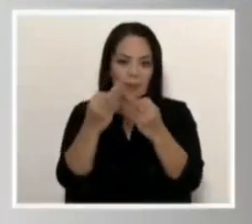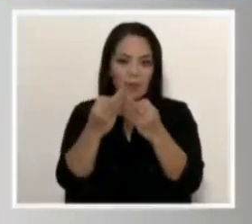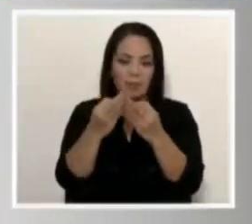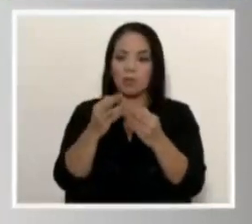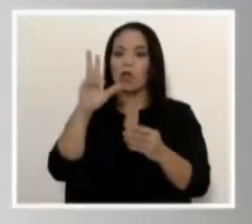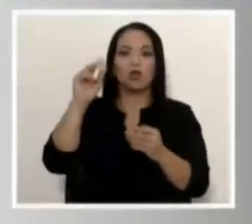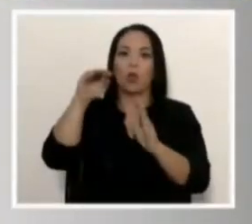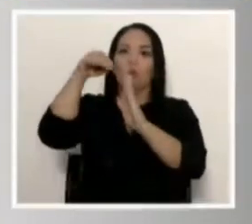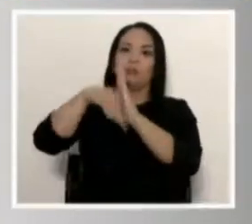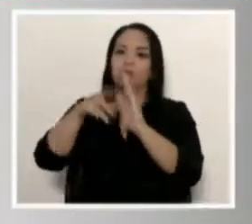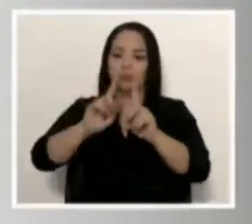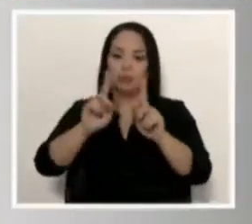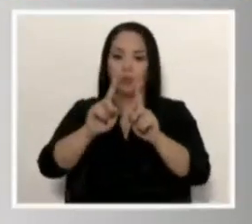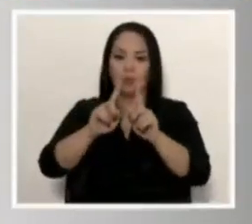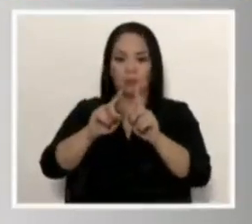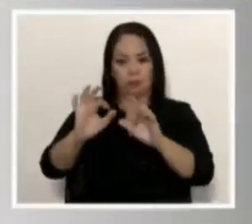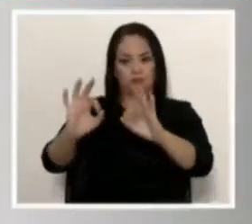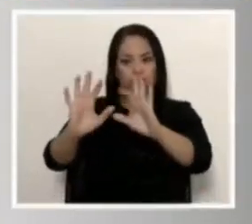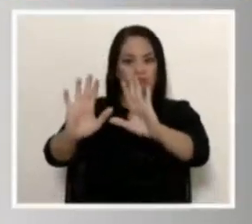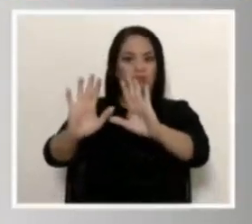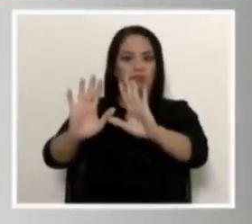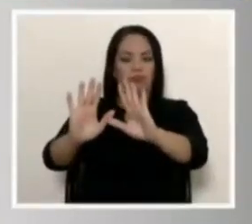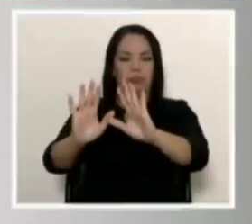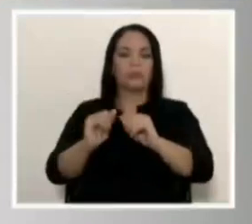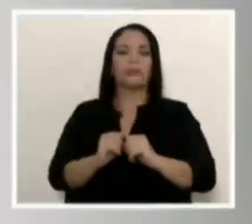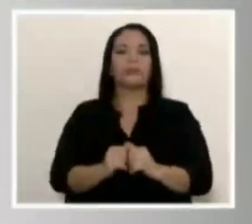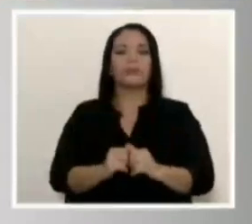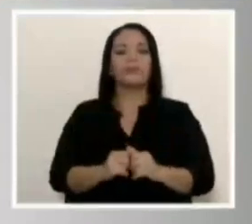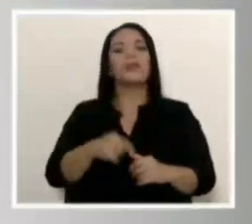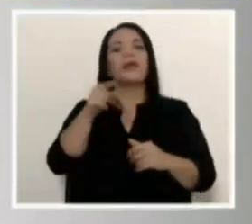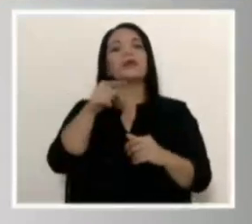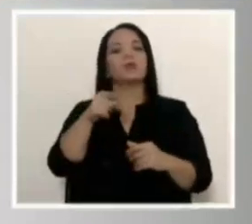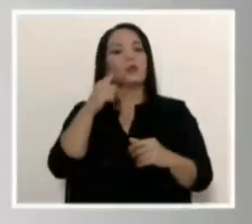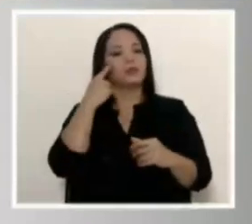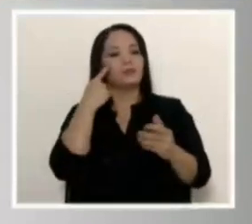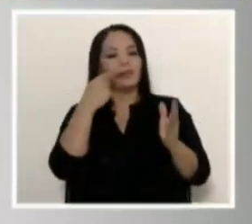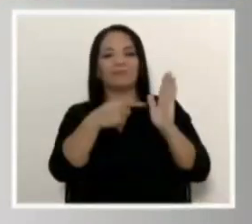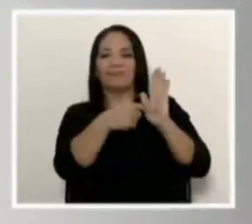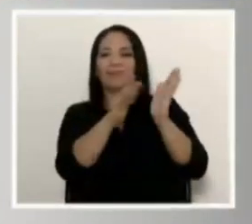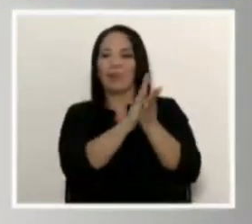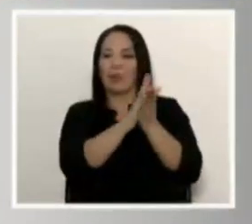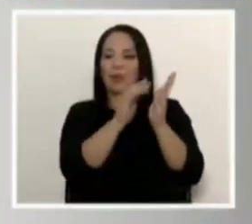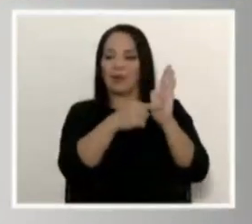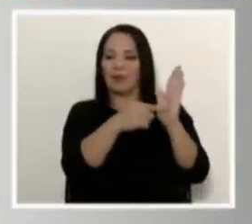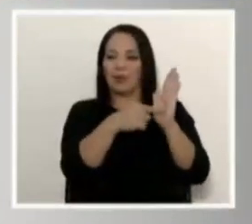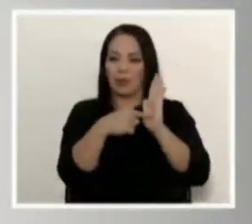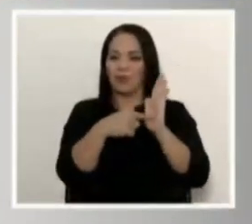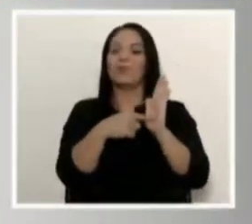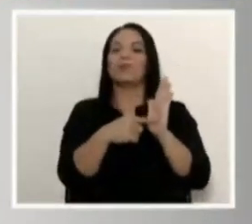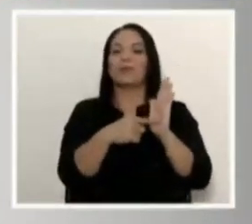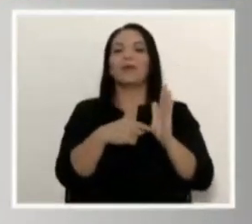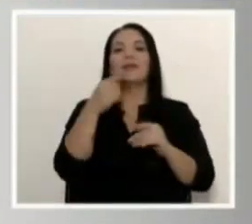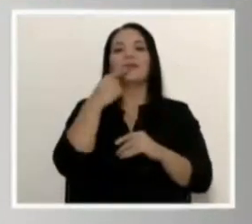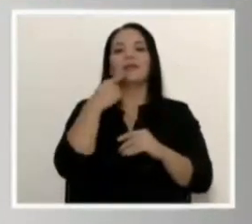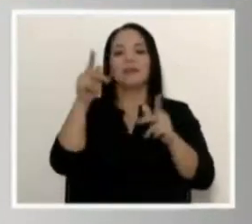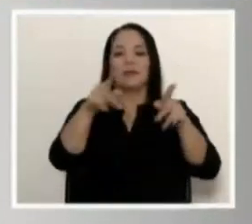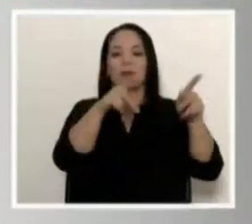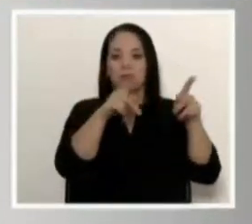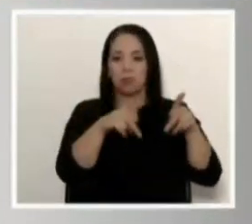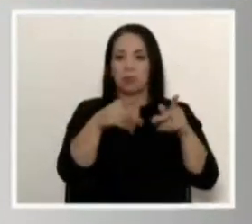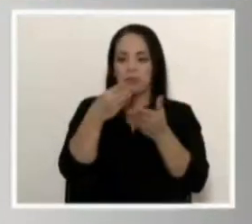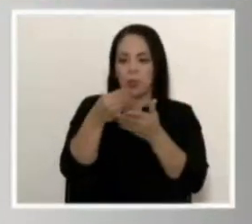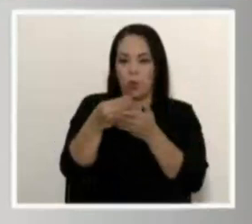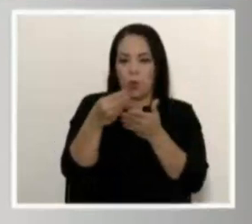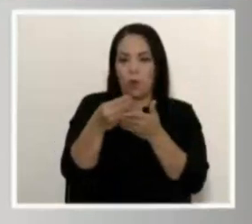había deteriorado. Y bueno, esto nos lo viene a confirmar esta proyección de que el consumo de los hogares, de las